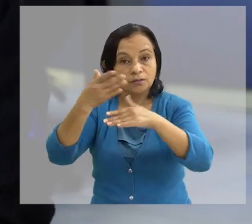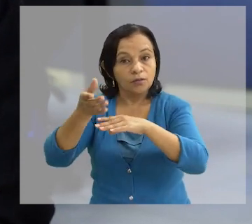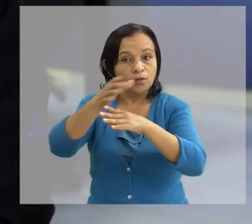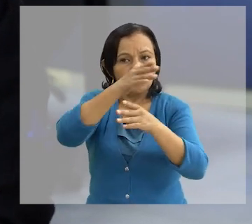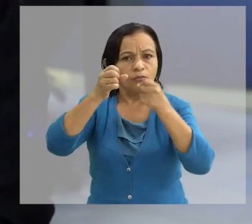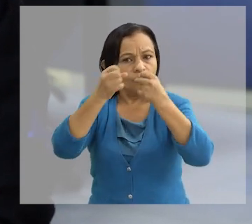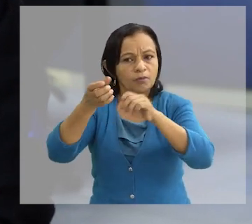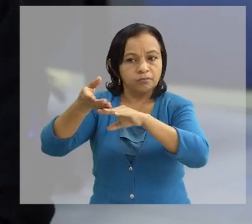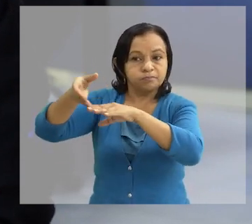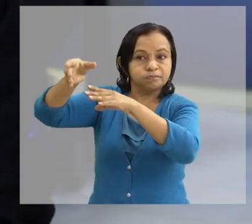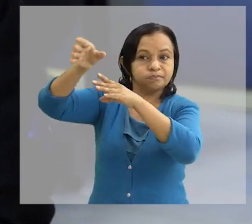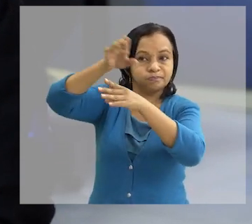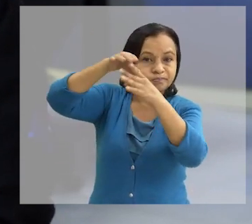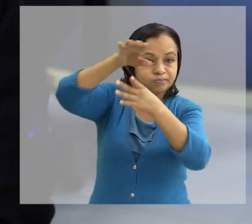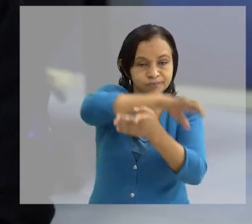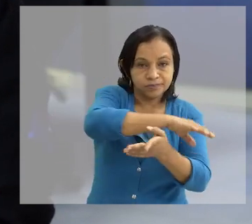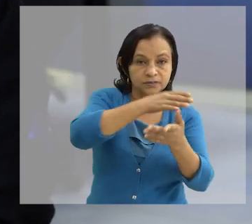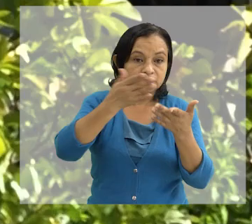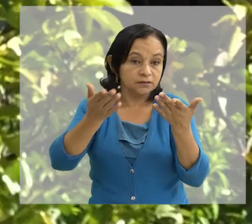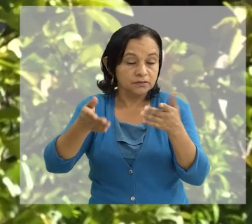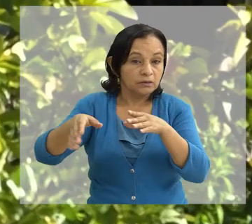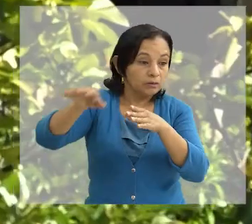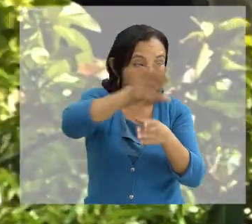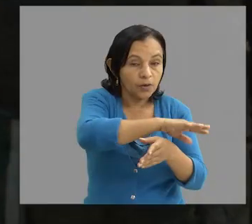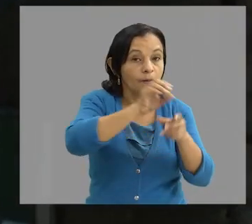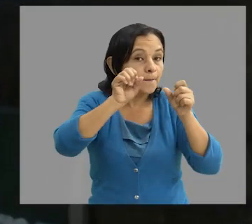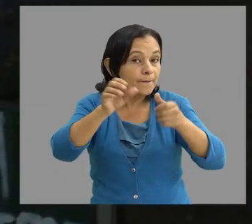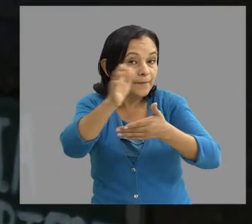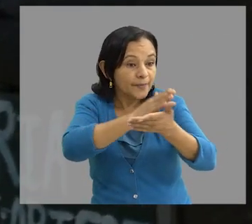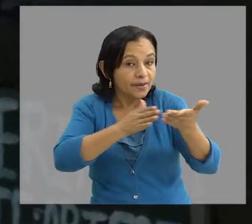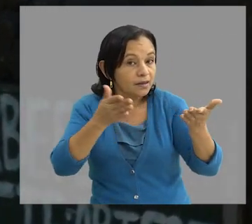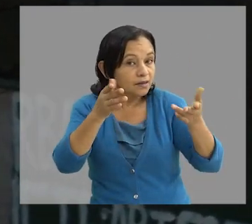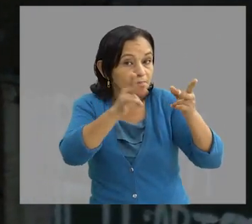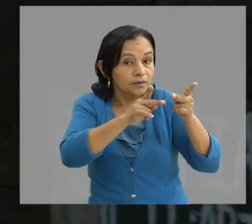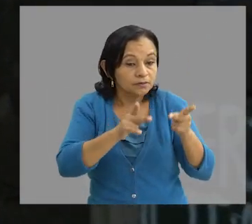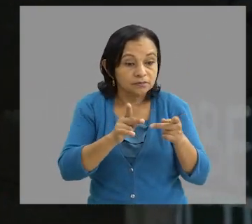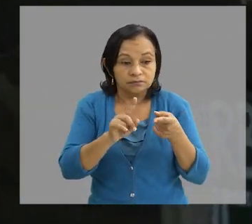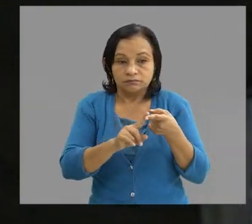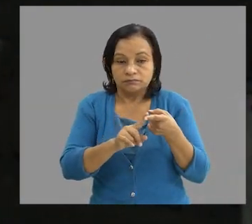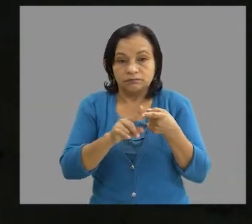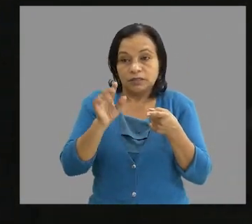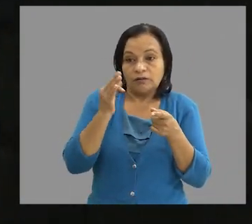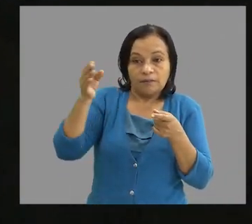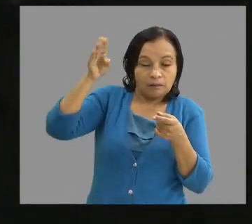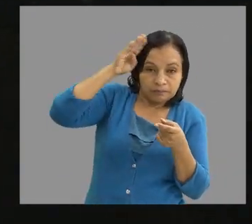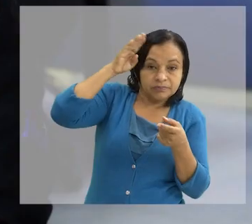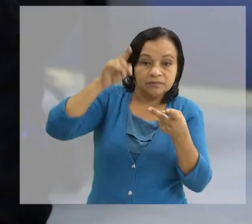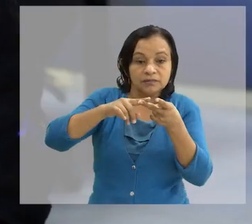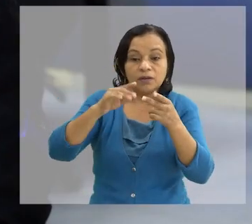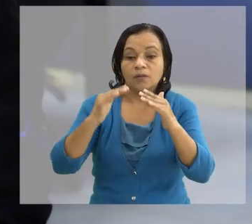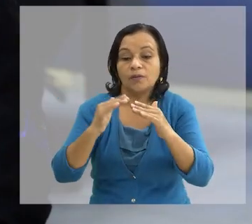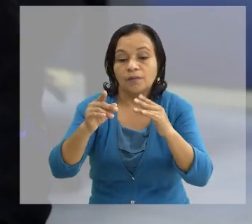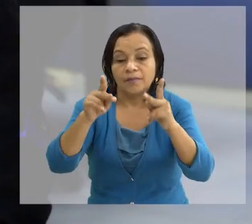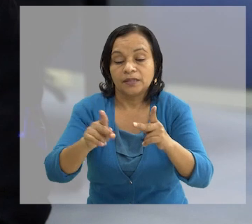a los fuertes vientos salgan arrojados y pueden afectar pues ya sea algún miembro de la familia o algún